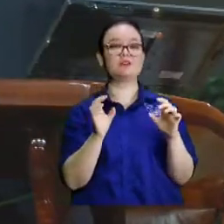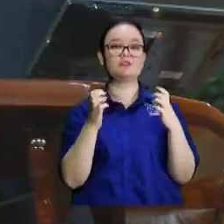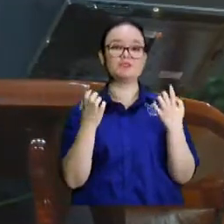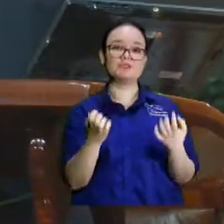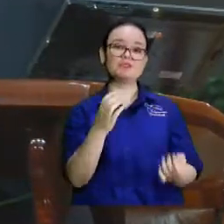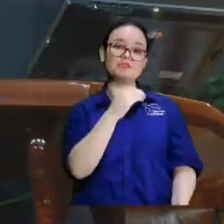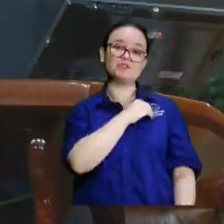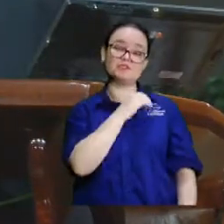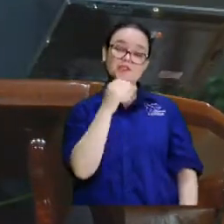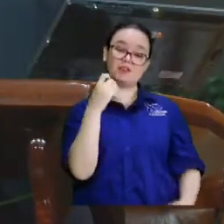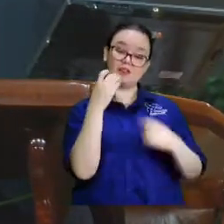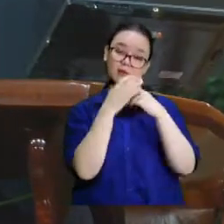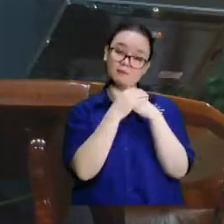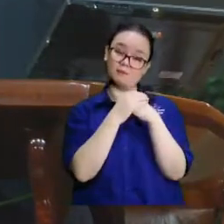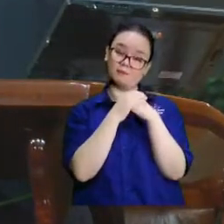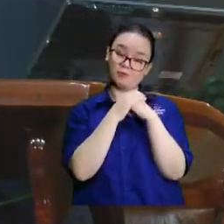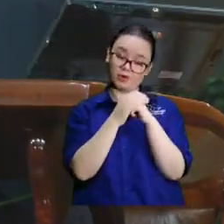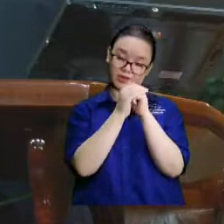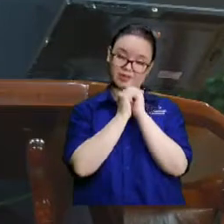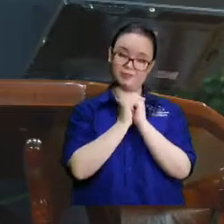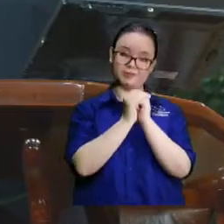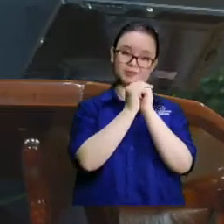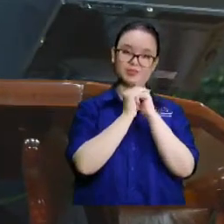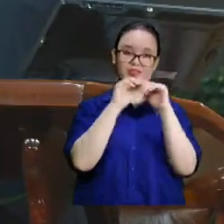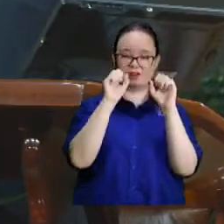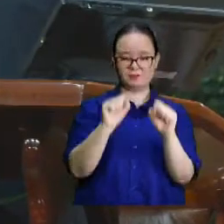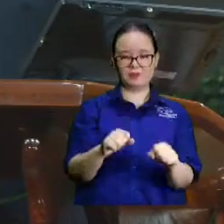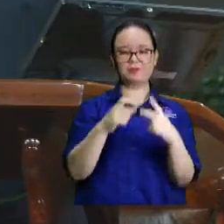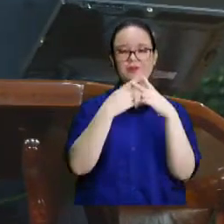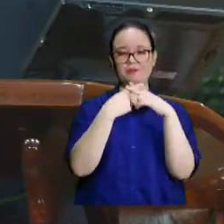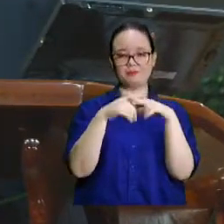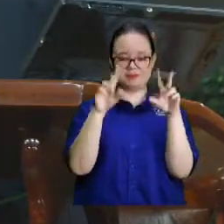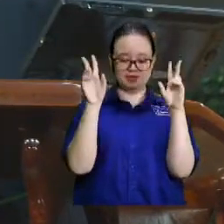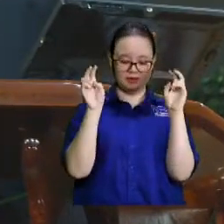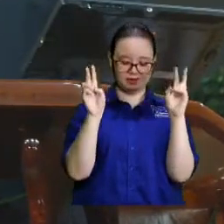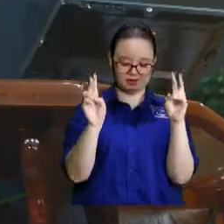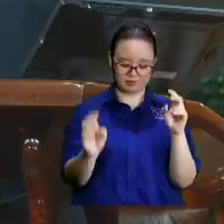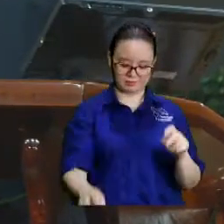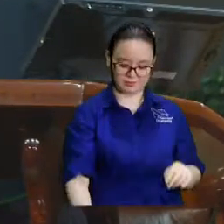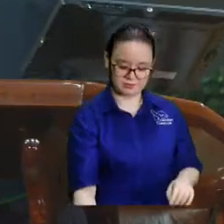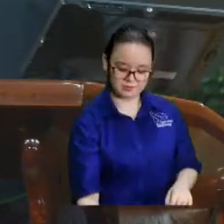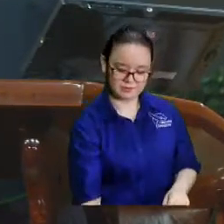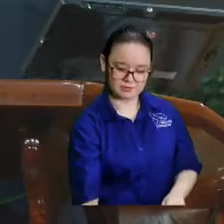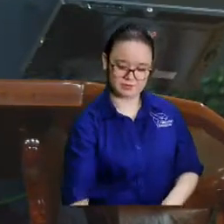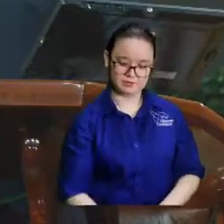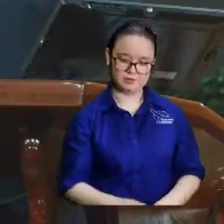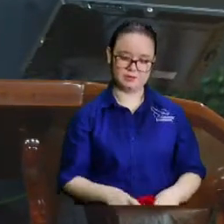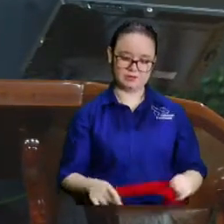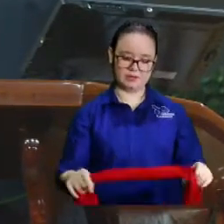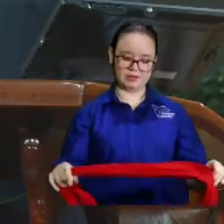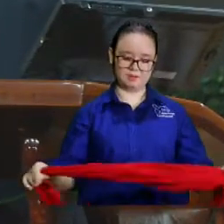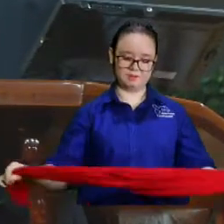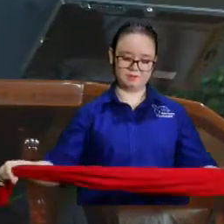Ahora, quisiéramos una oración y entráramos en unos pensamientos que me han estado,